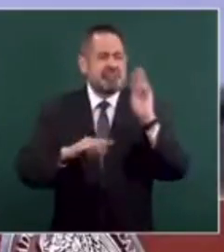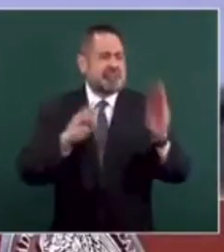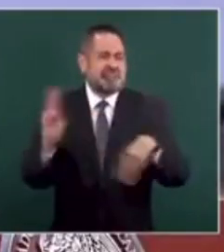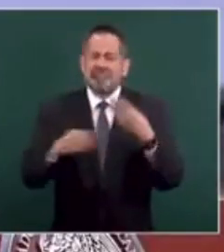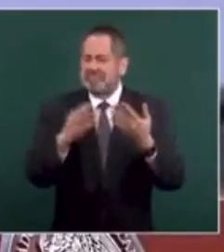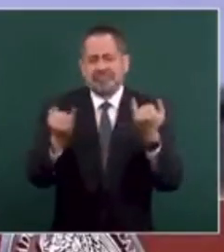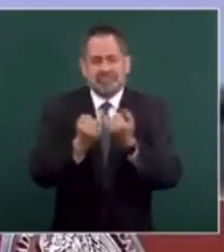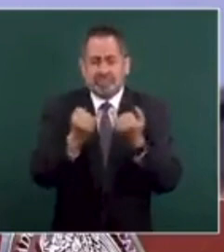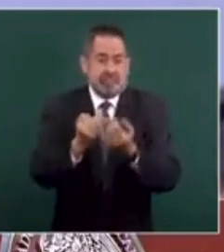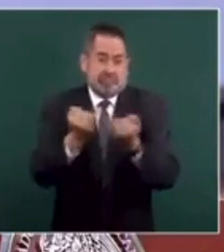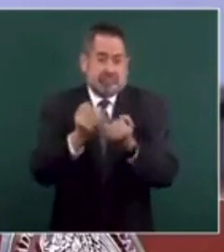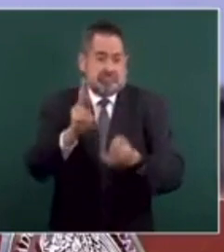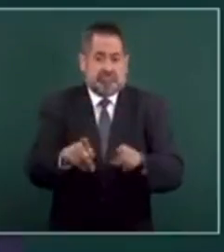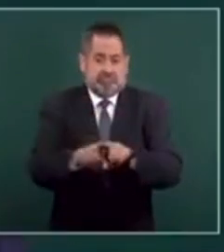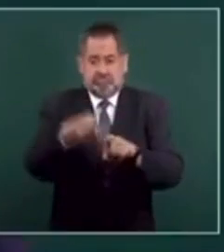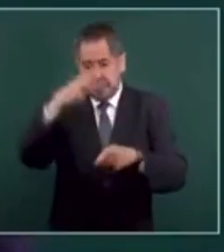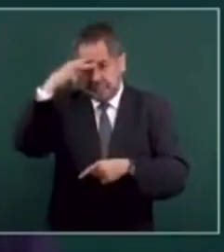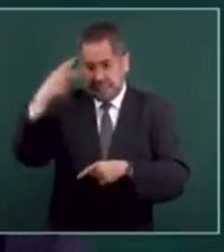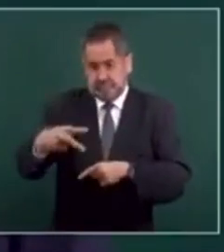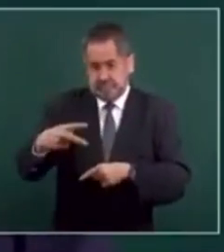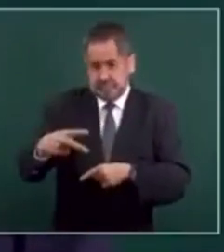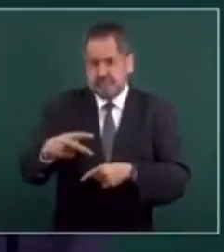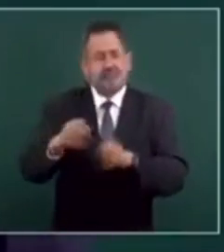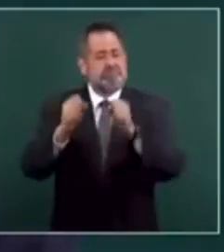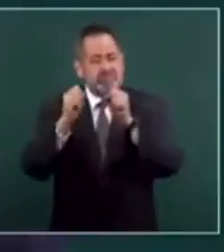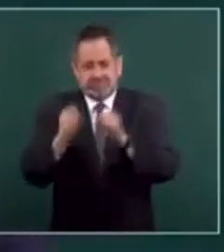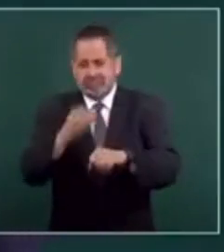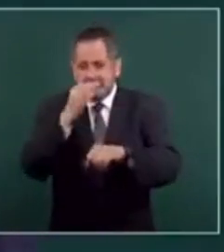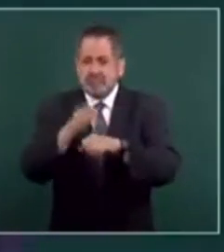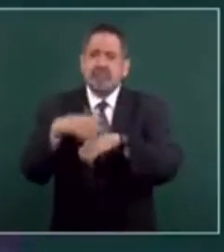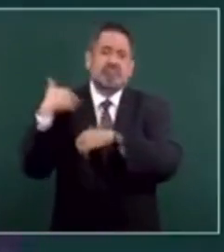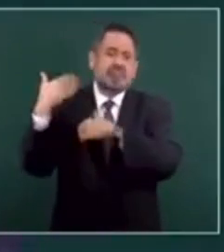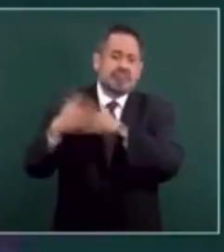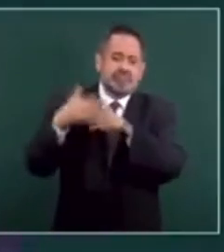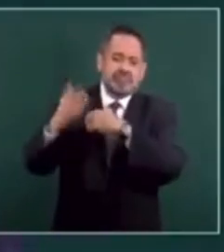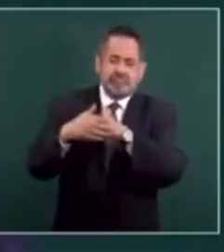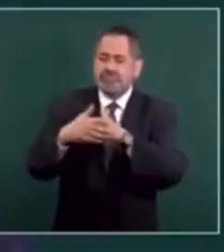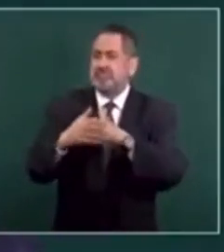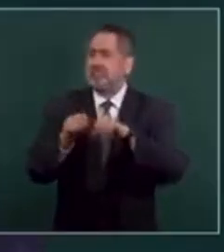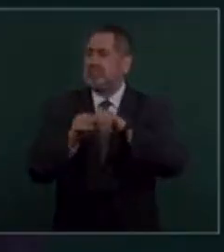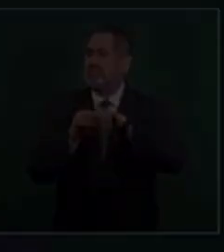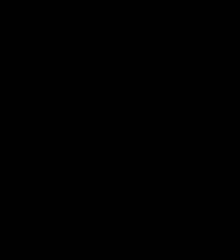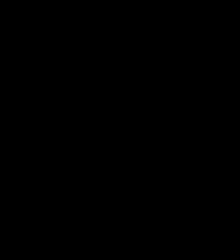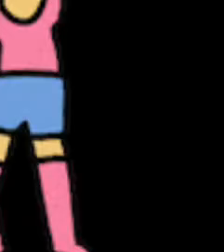incluir a México. Vémoslo por hecho, igual que llegará a los demás países del orden.